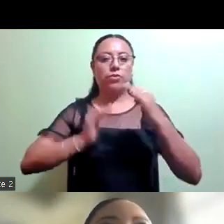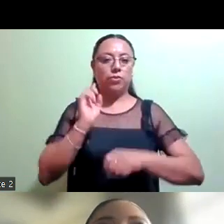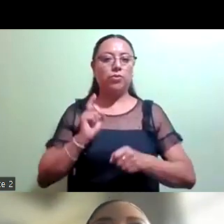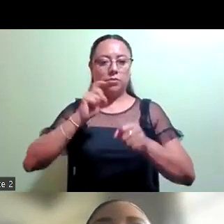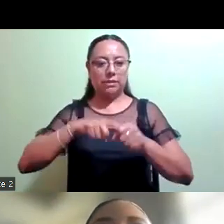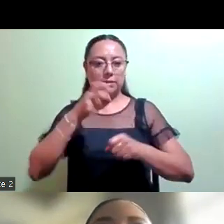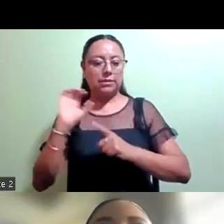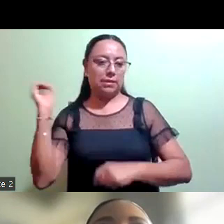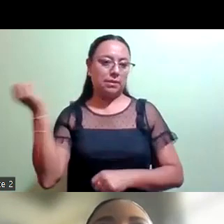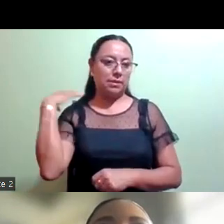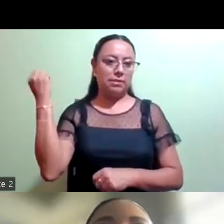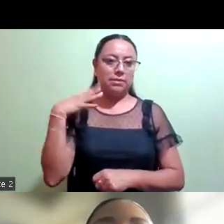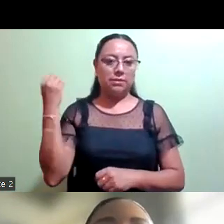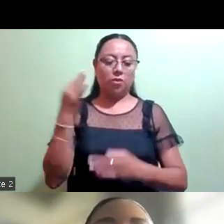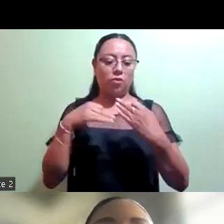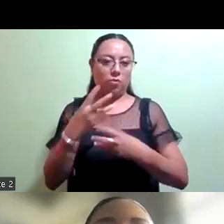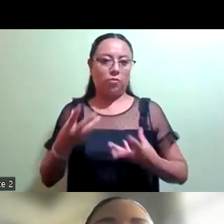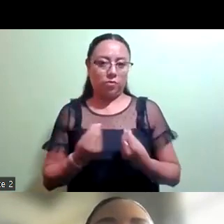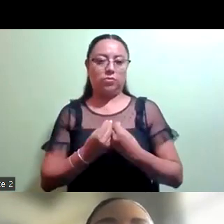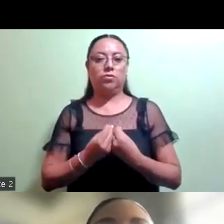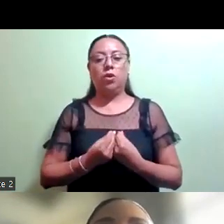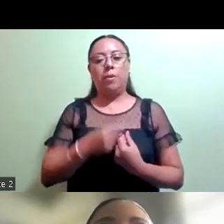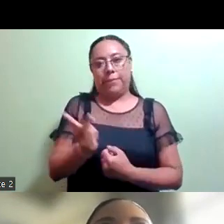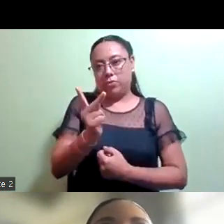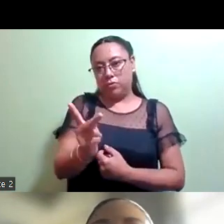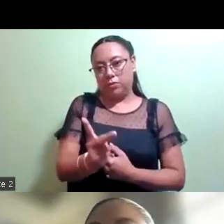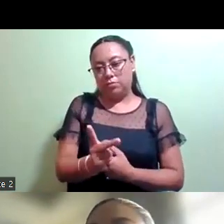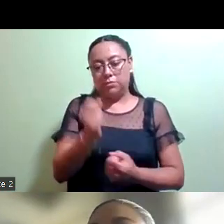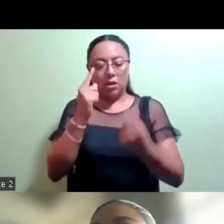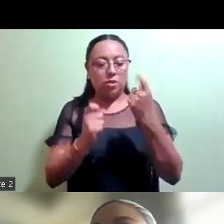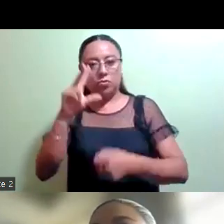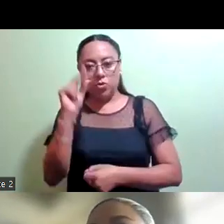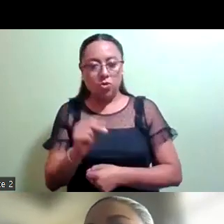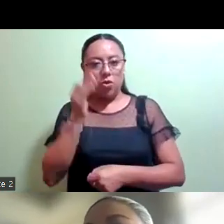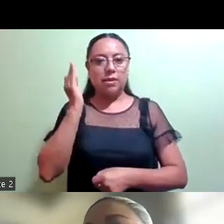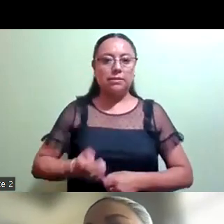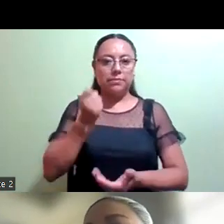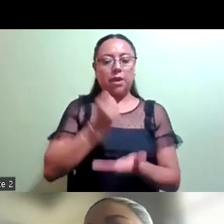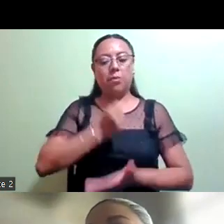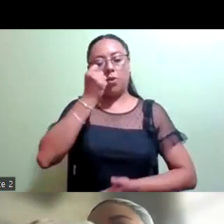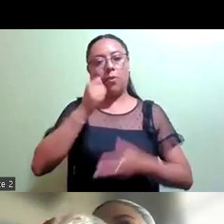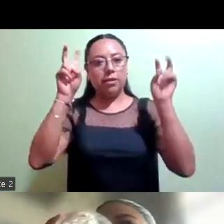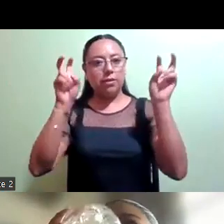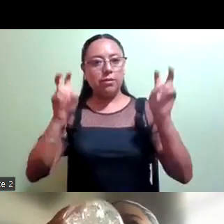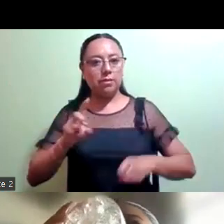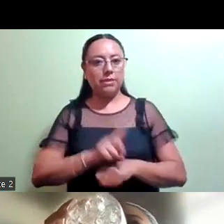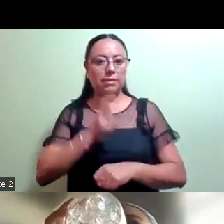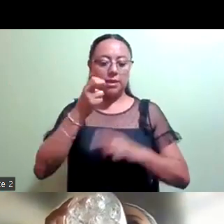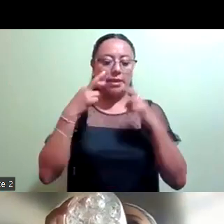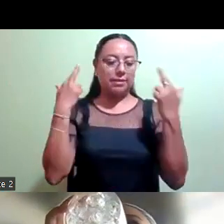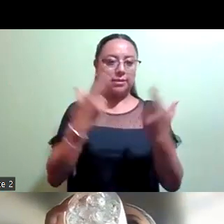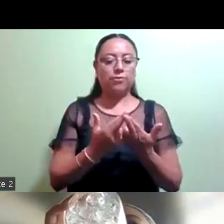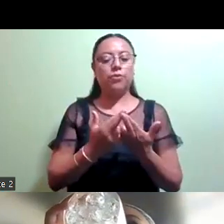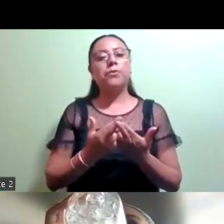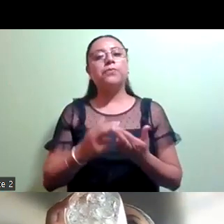esta conferencia en un solo acto. Si alguien está en contra de aprobar el orden del día de esta sesión y el acta de la sesión anterior dispensando